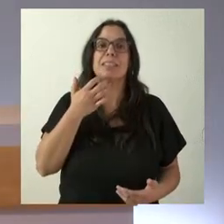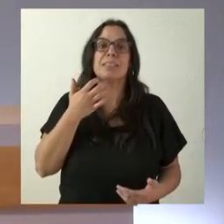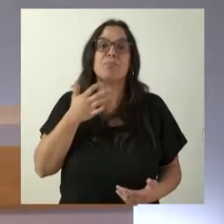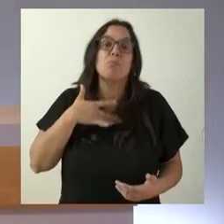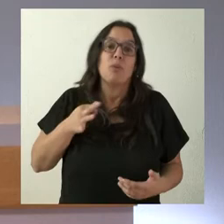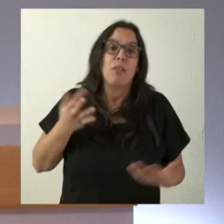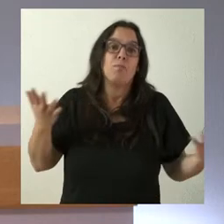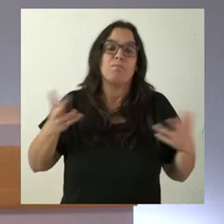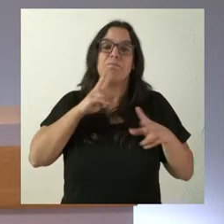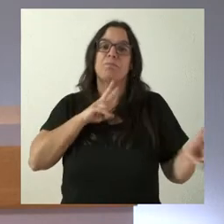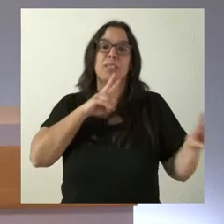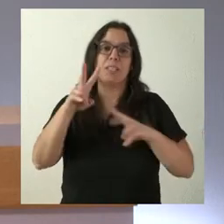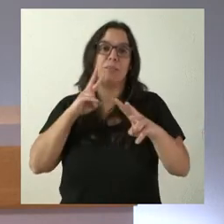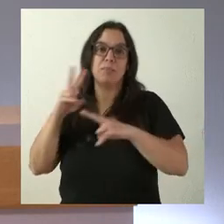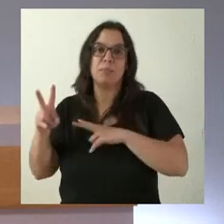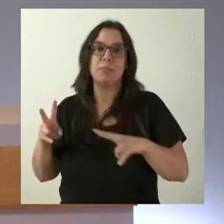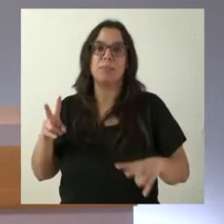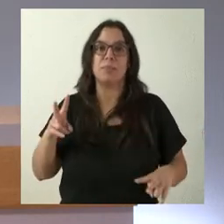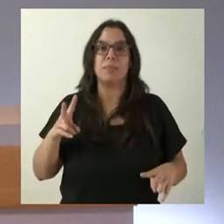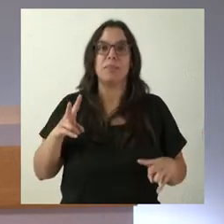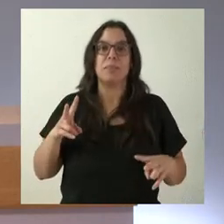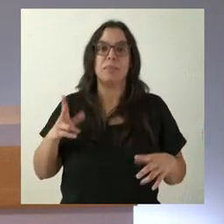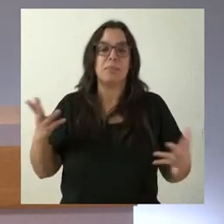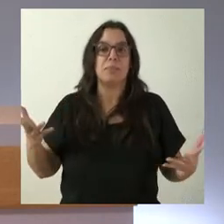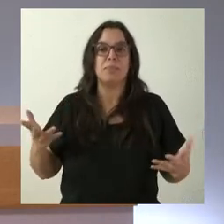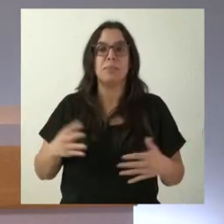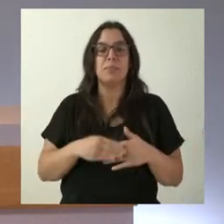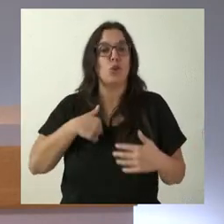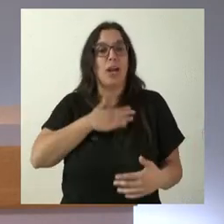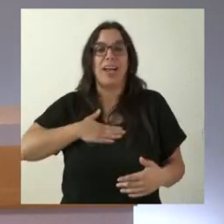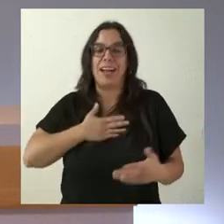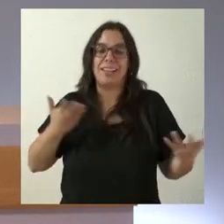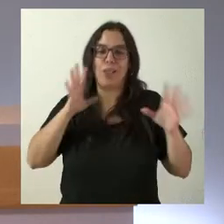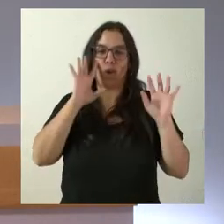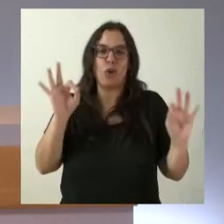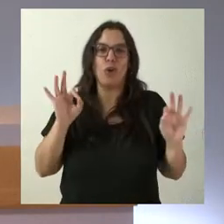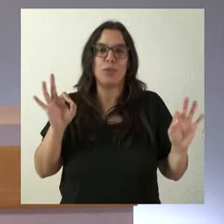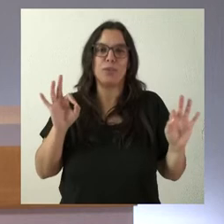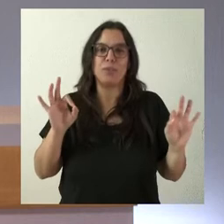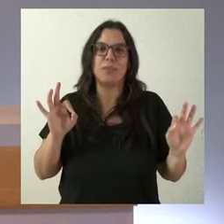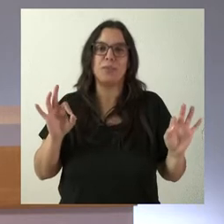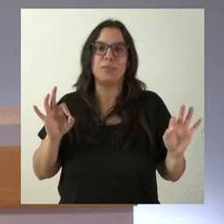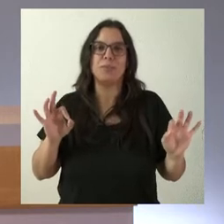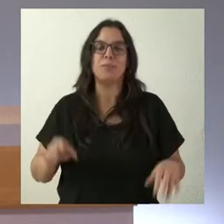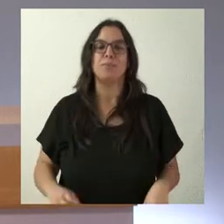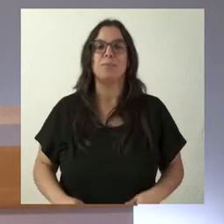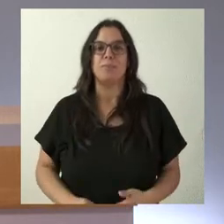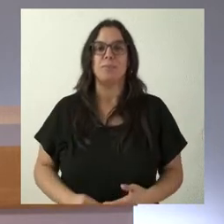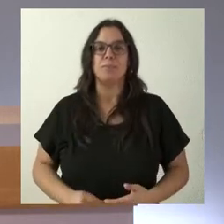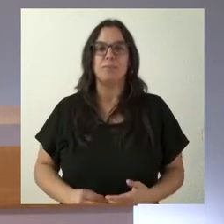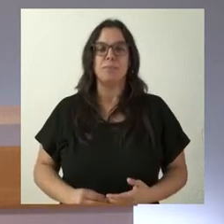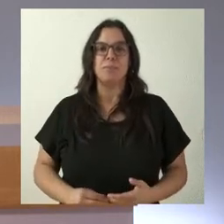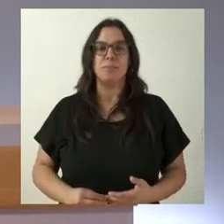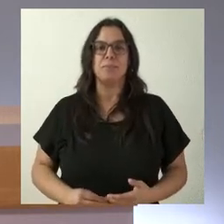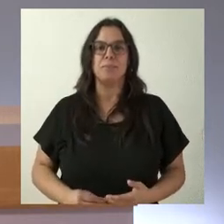de podérselas responder, lo haría encantado, naturalmente, como siempre. Sí, yo,